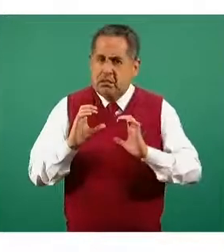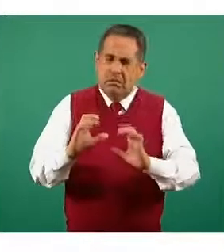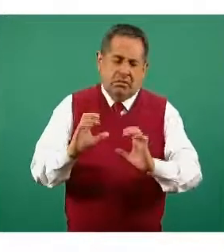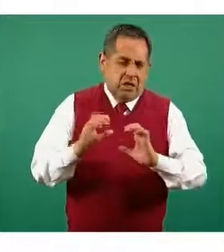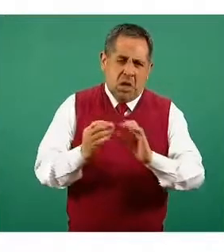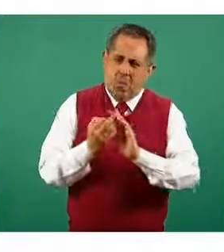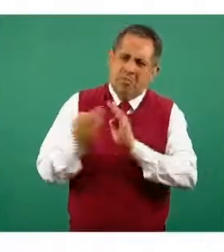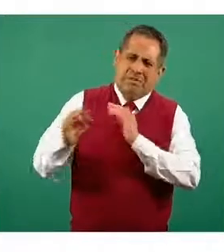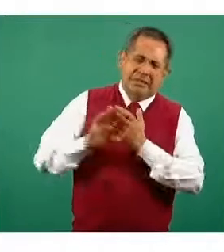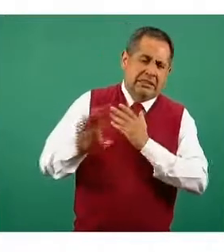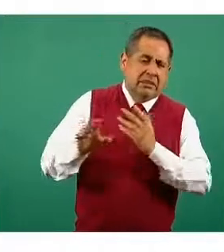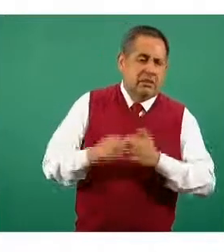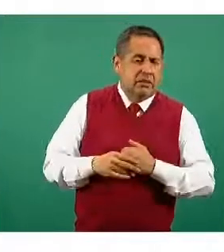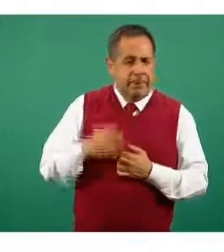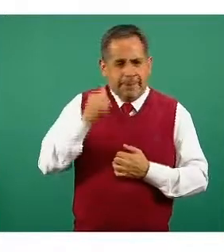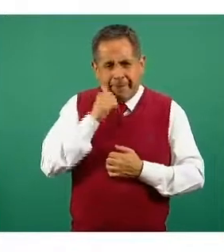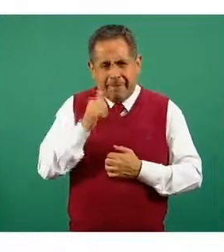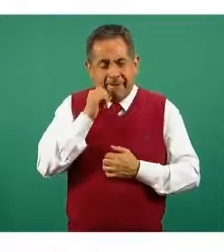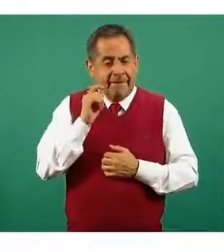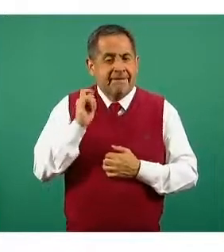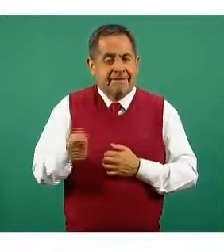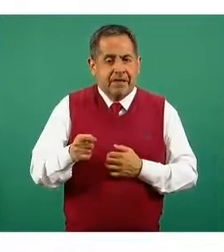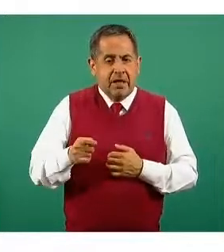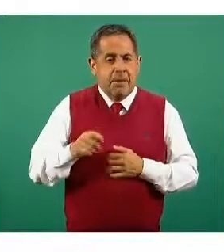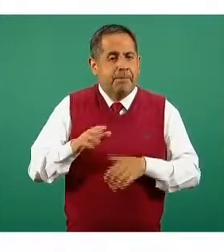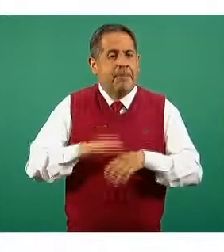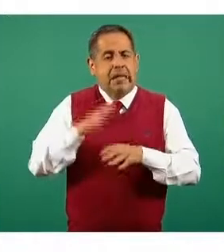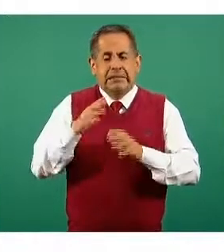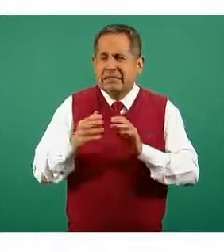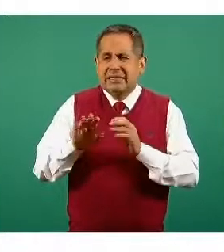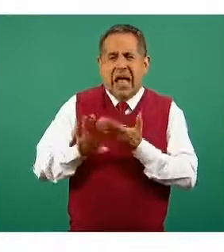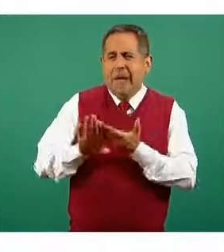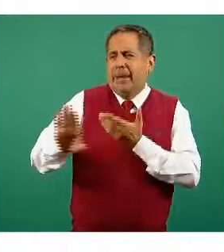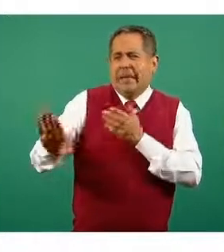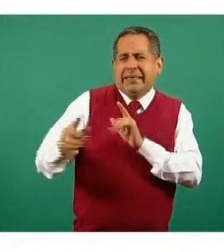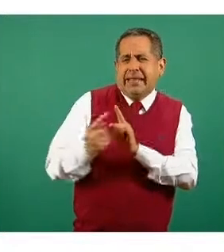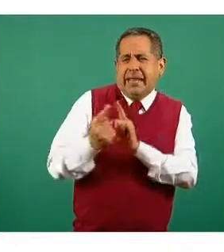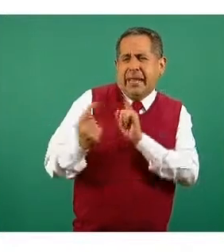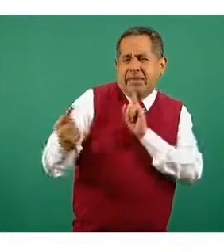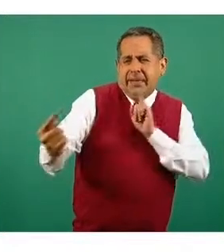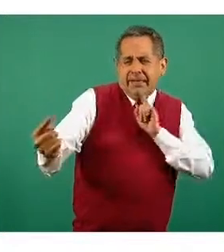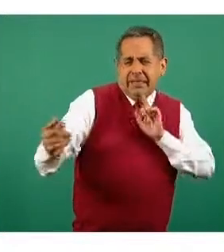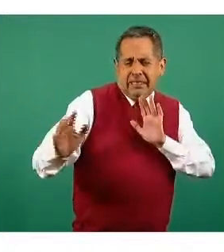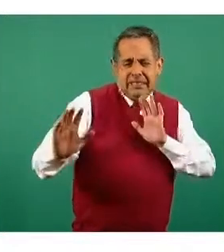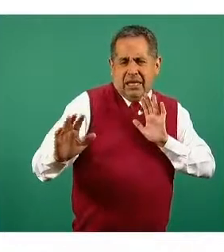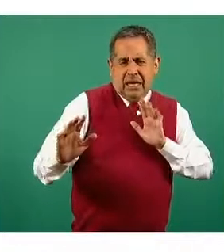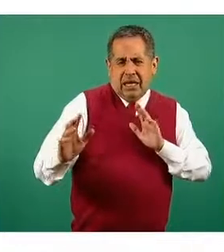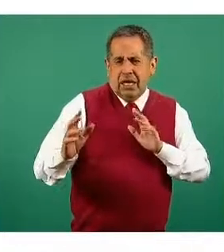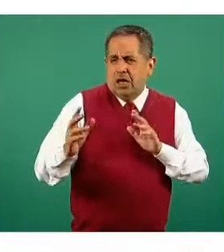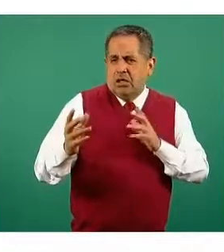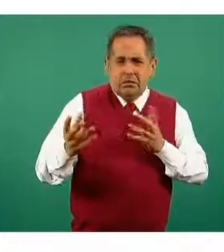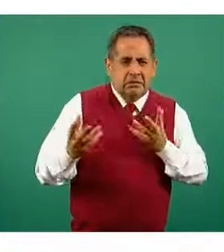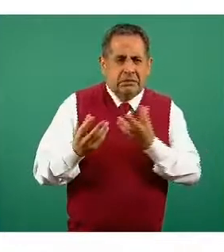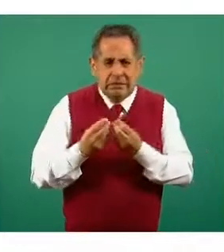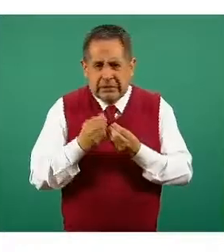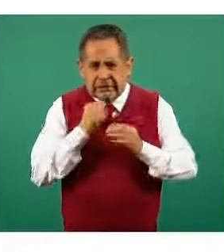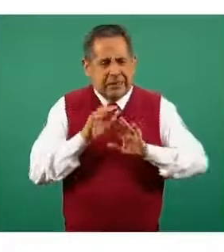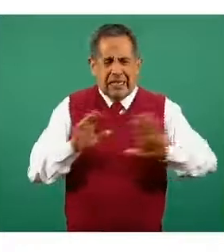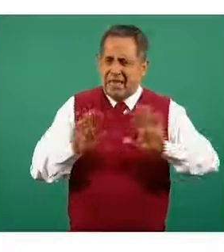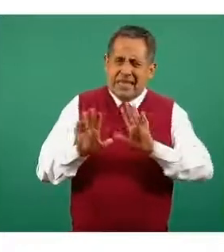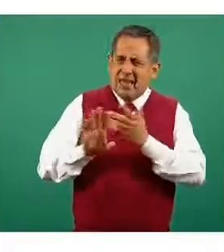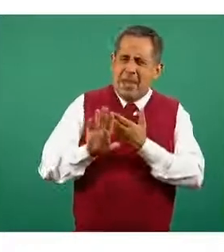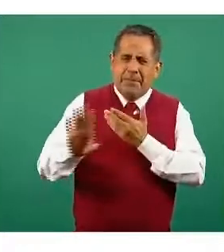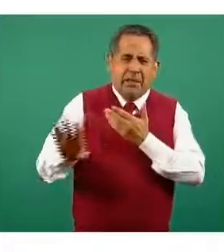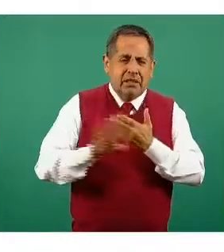importante mantener la mayor distancia que se pueda con personas que no conviven en el núcleo familiar